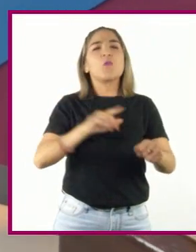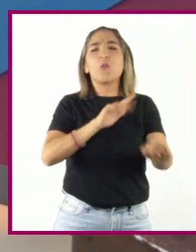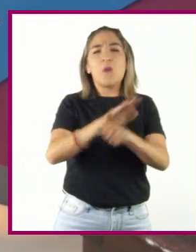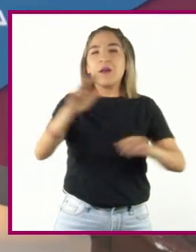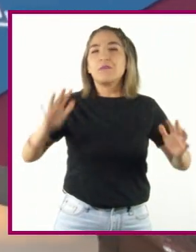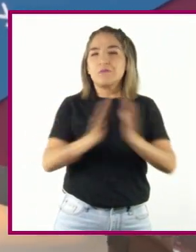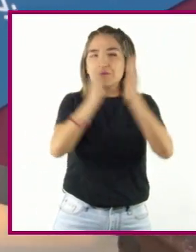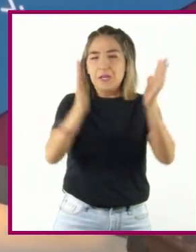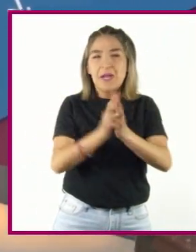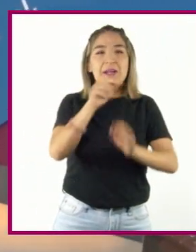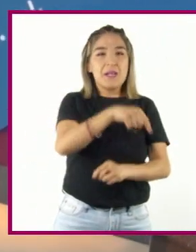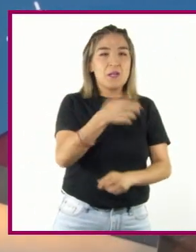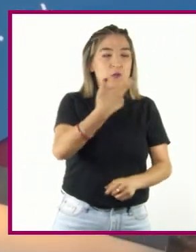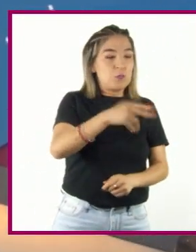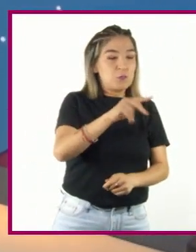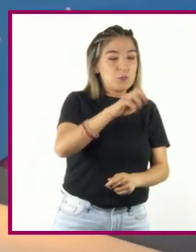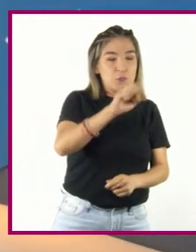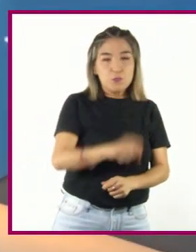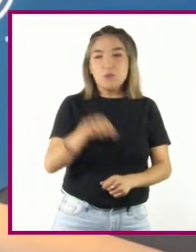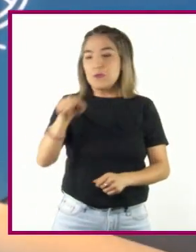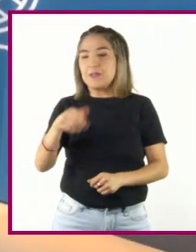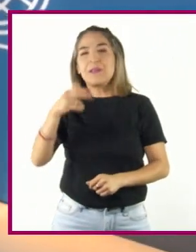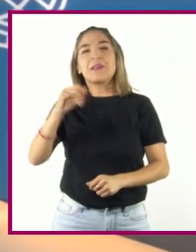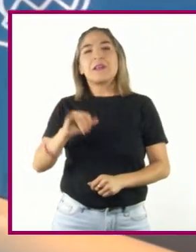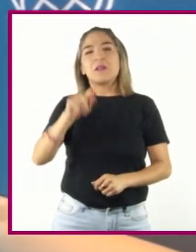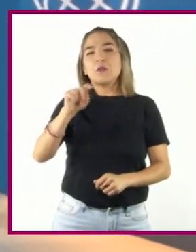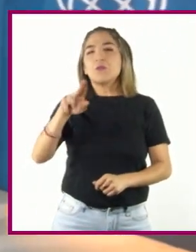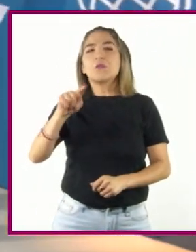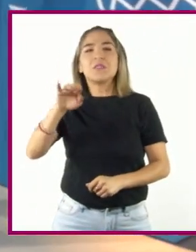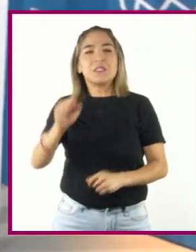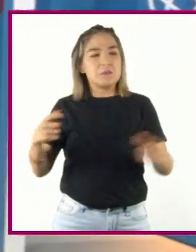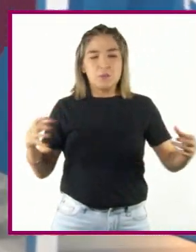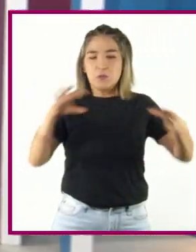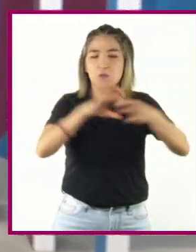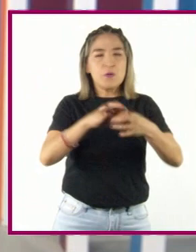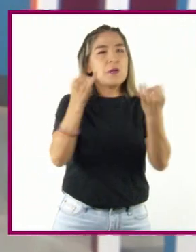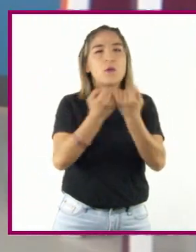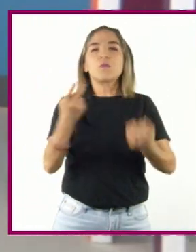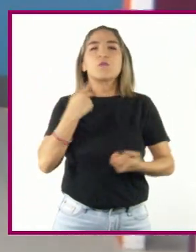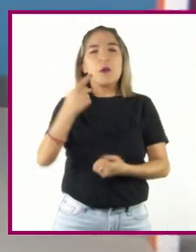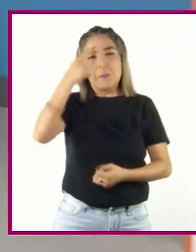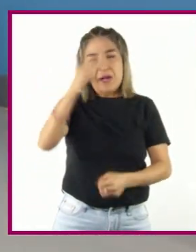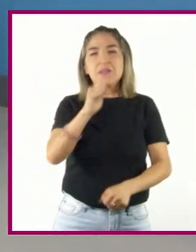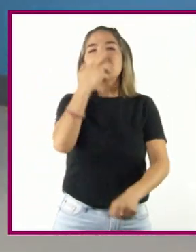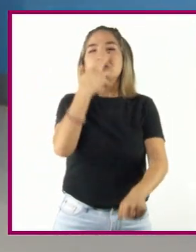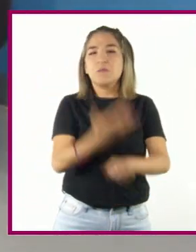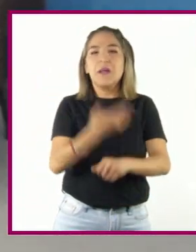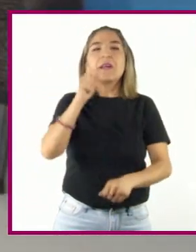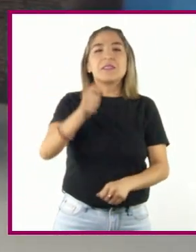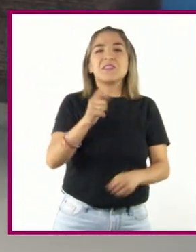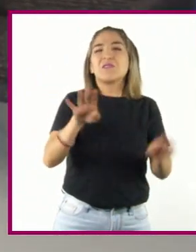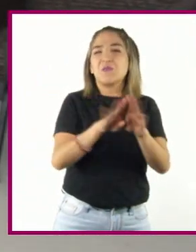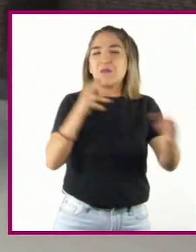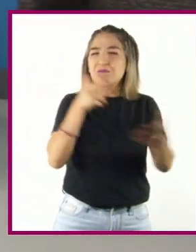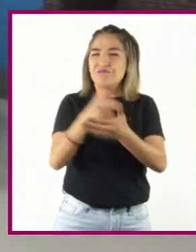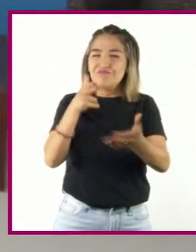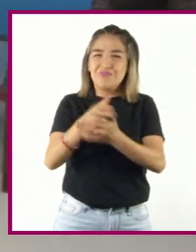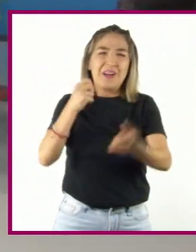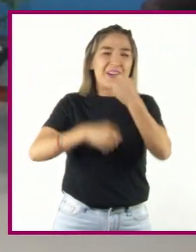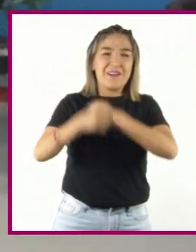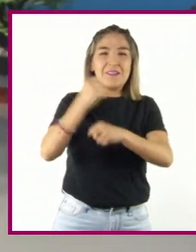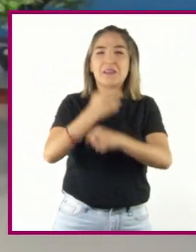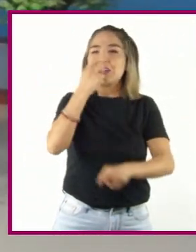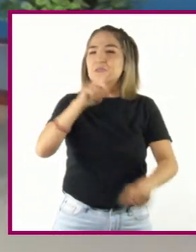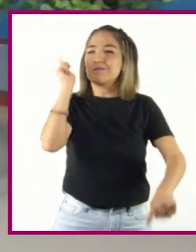equitativa de Hutus y Tutsis en la política, además del enjuiciamiento de los responsables del genocidio y la eliminación de las